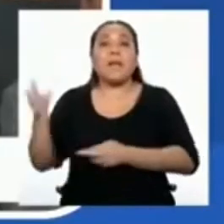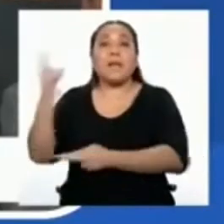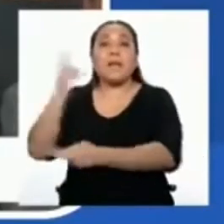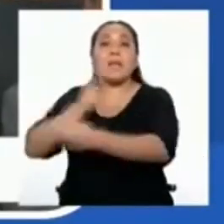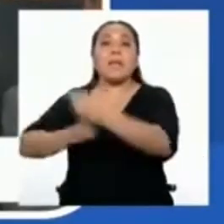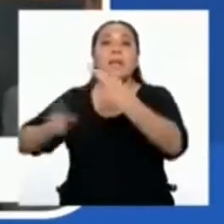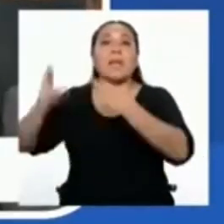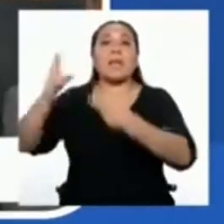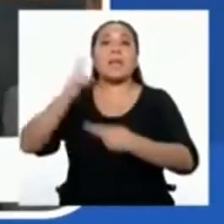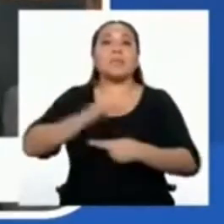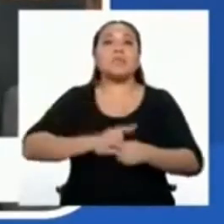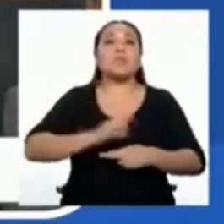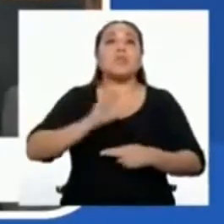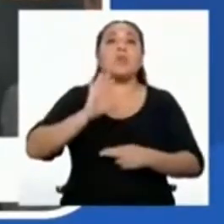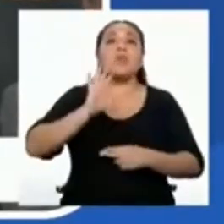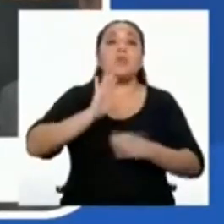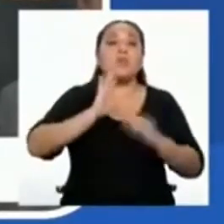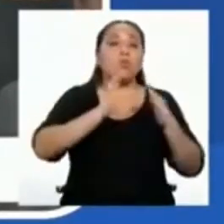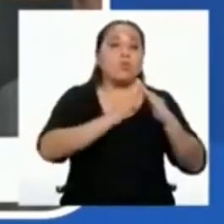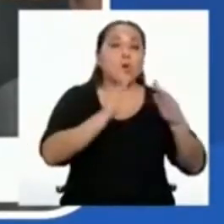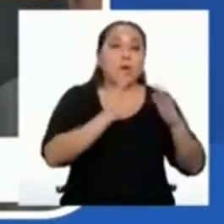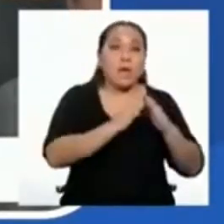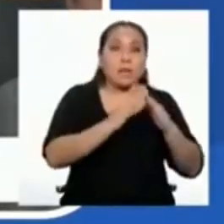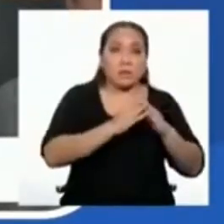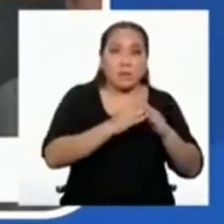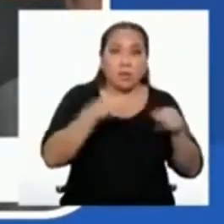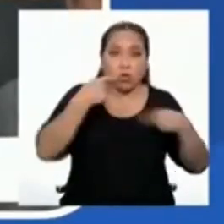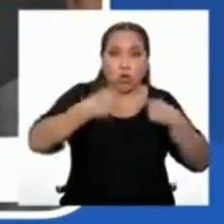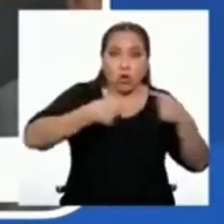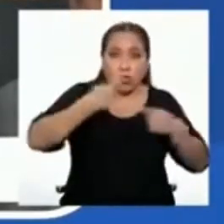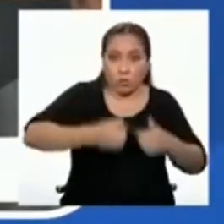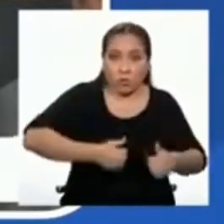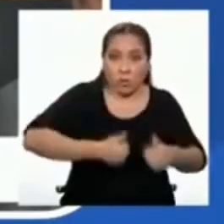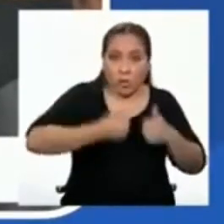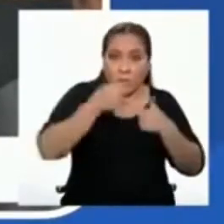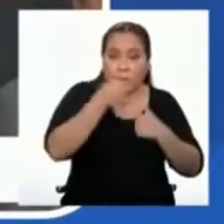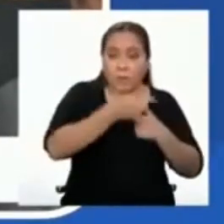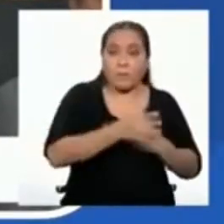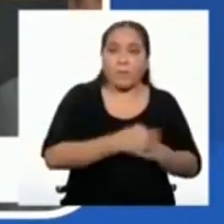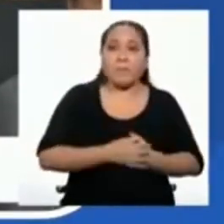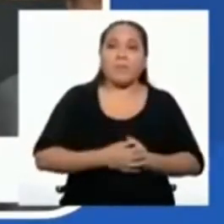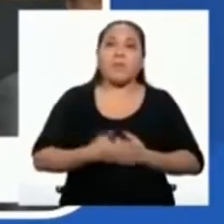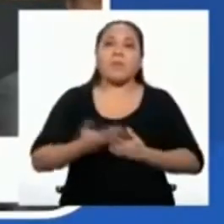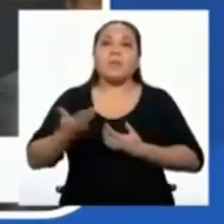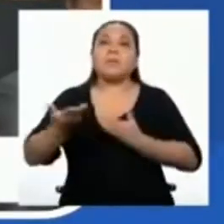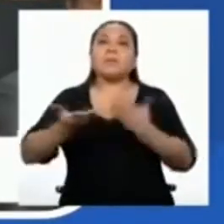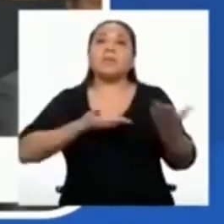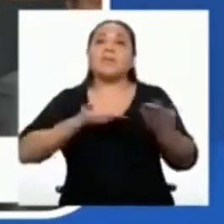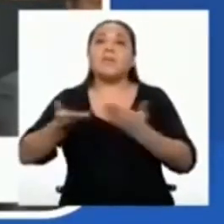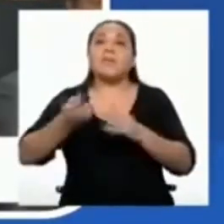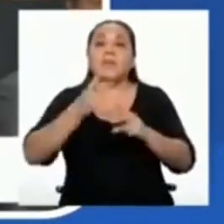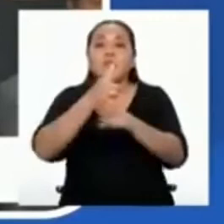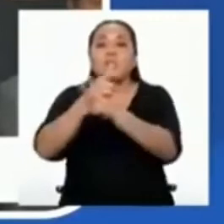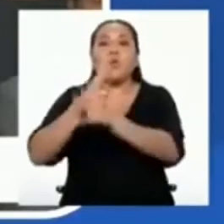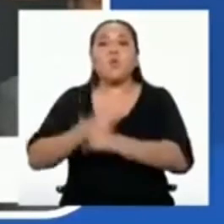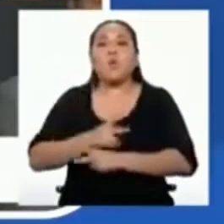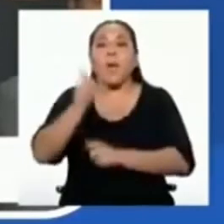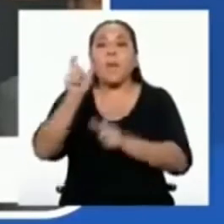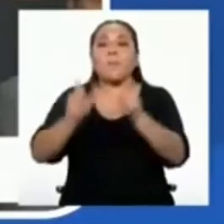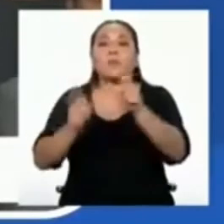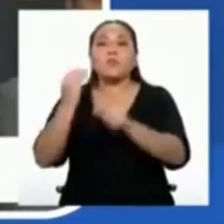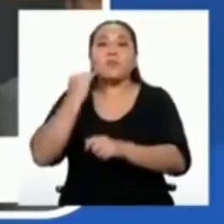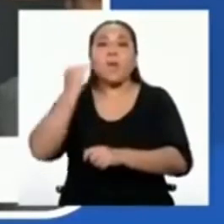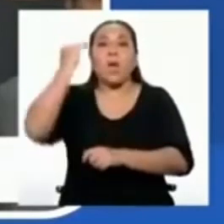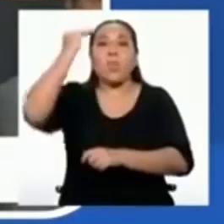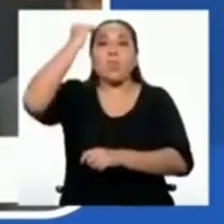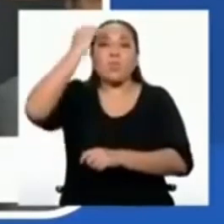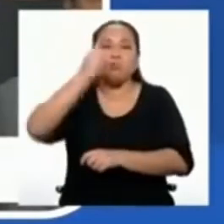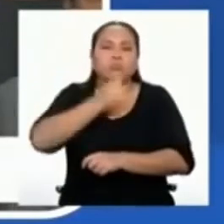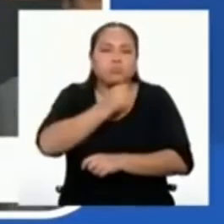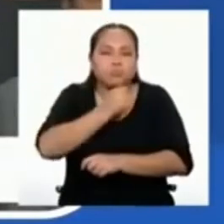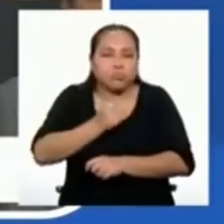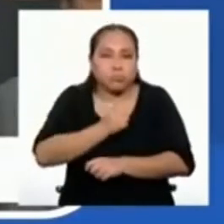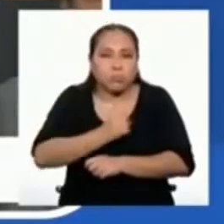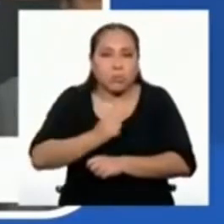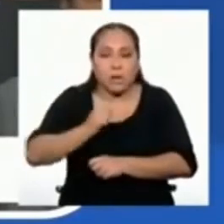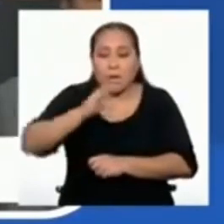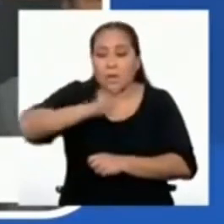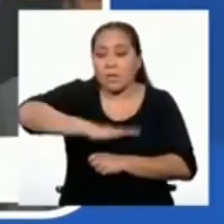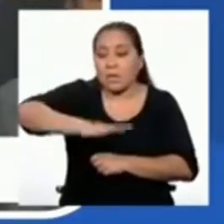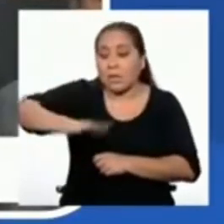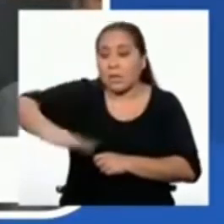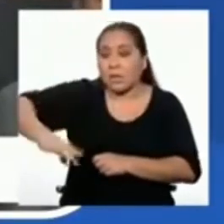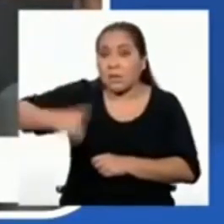lugar de residencia habitual. Asistencia y cuidado a personas adultas mayores, niñas,